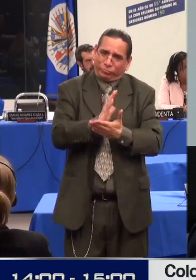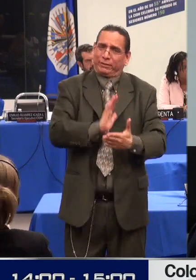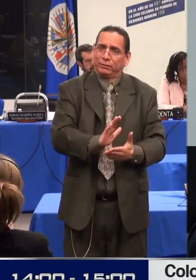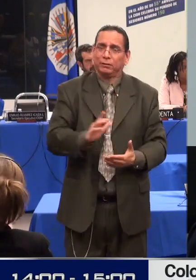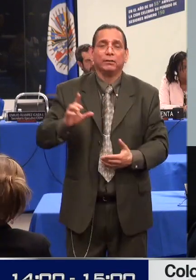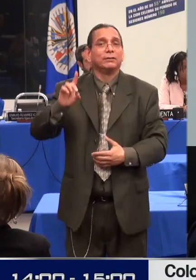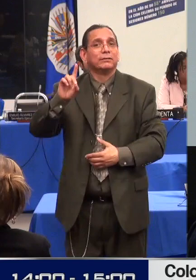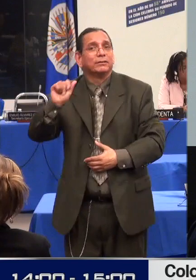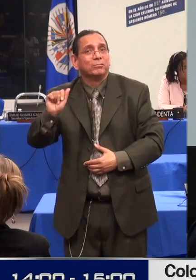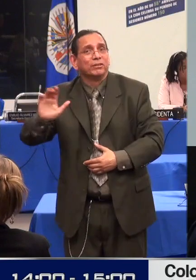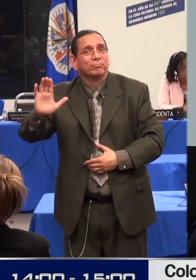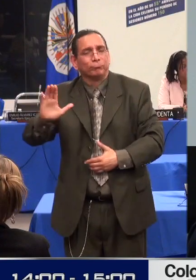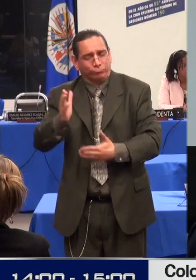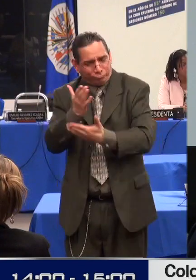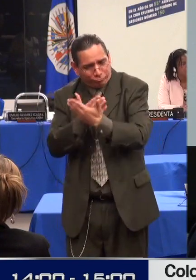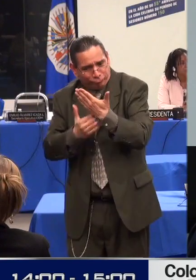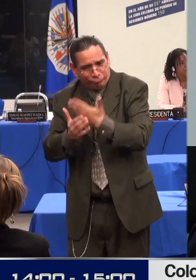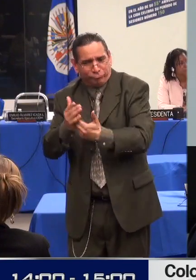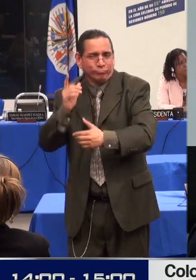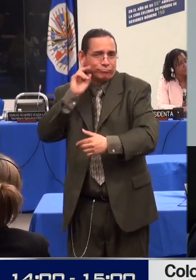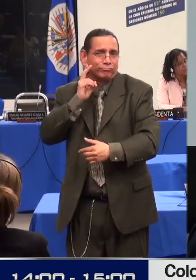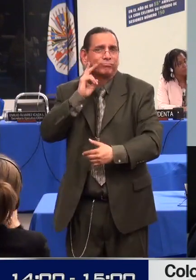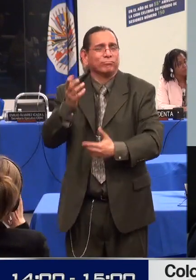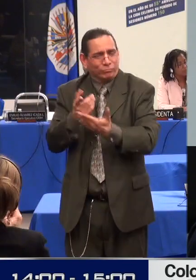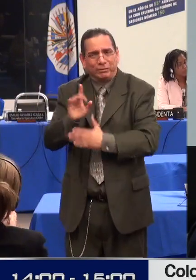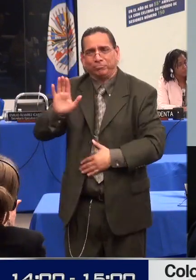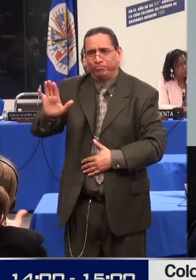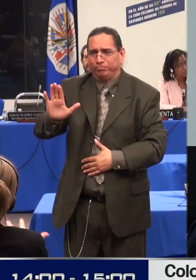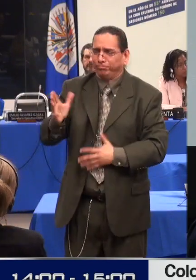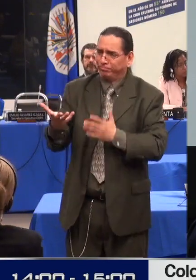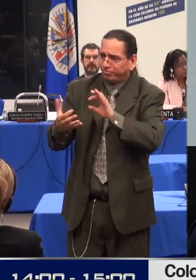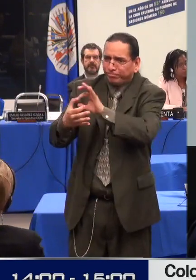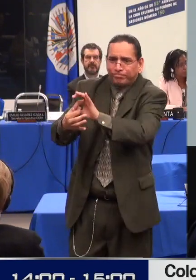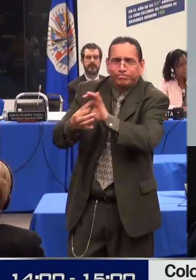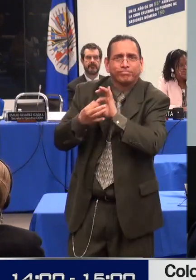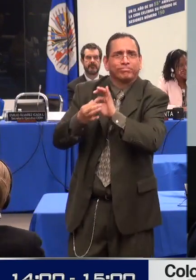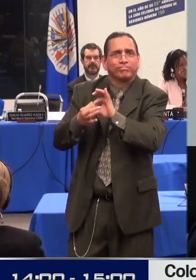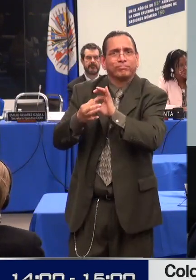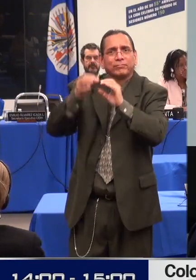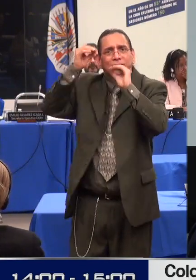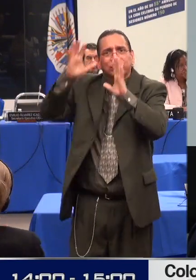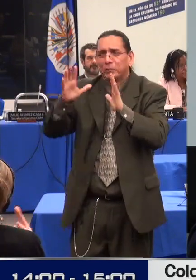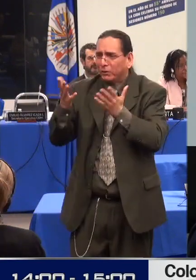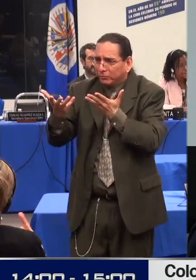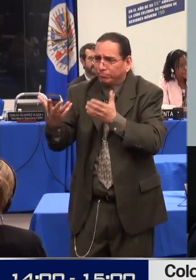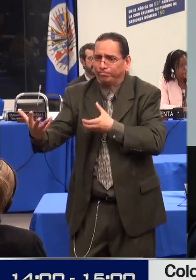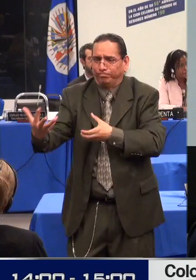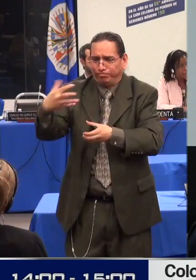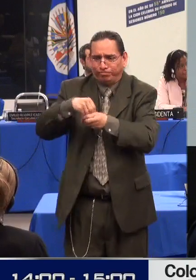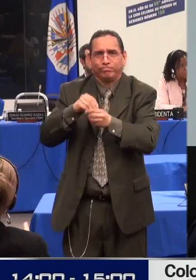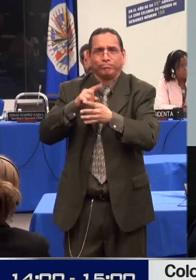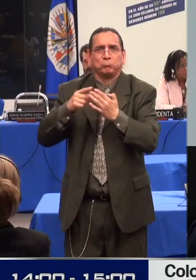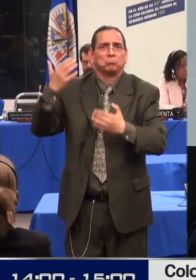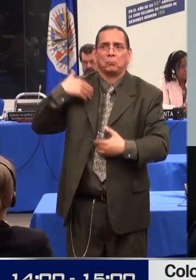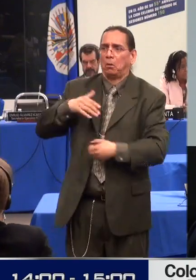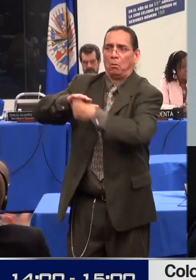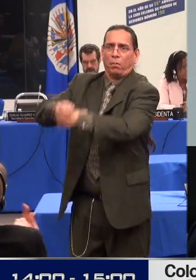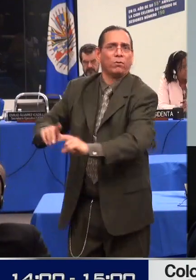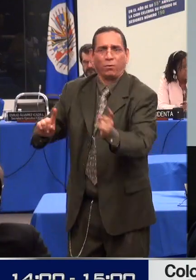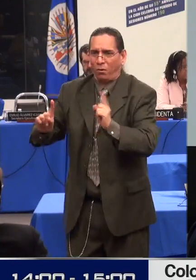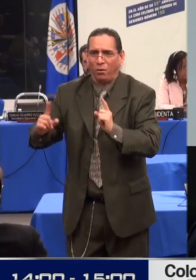Somos conscientes de ello y por eso nuestra postura es total apertura al diálogo